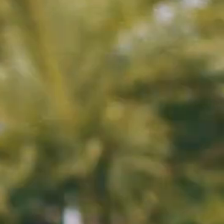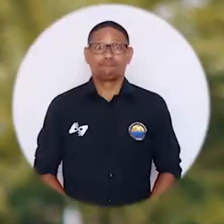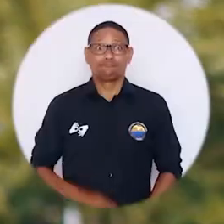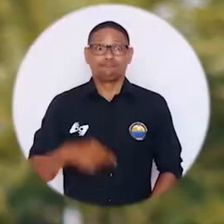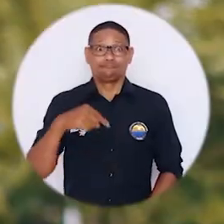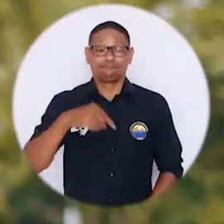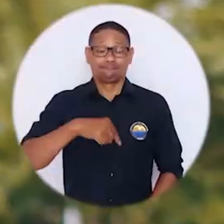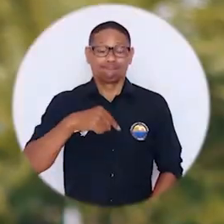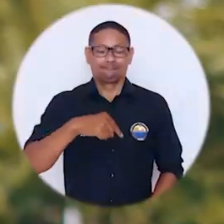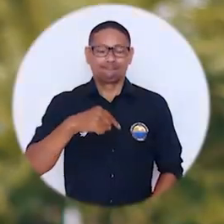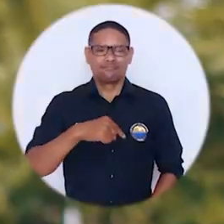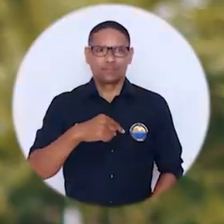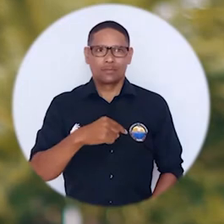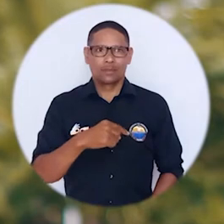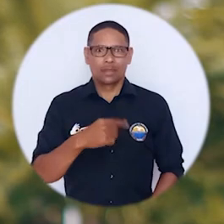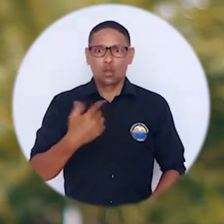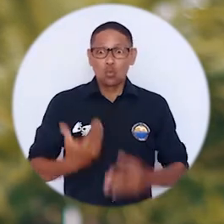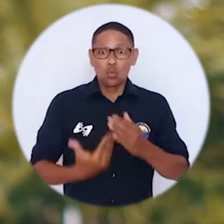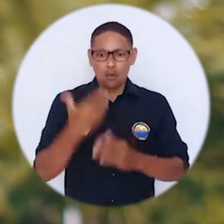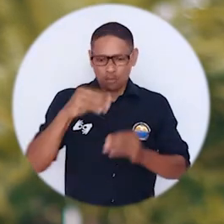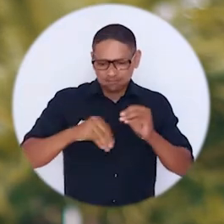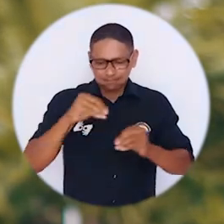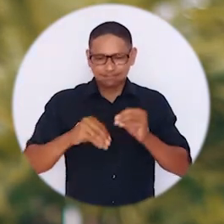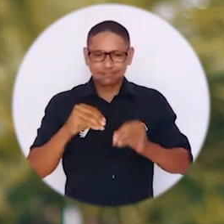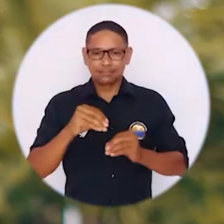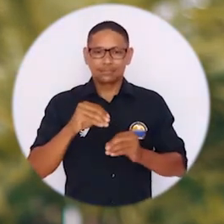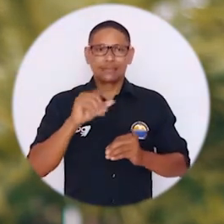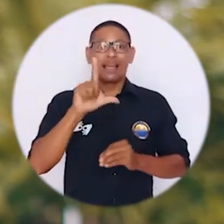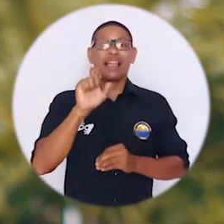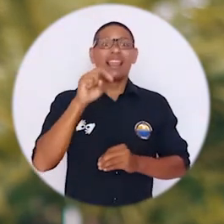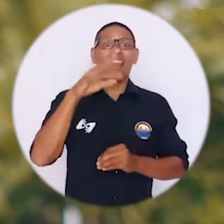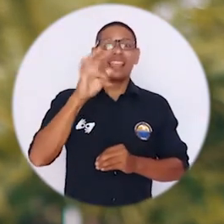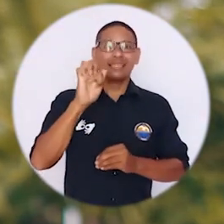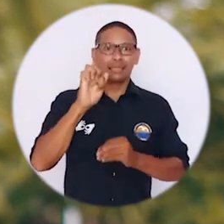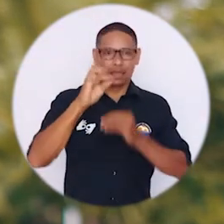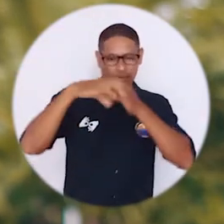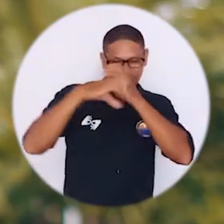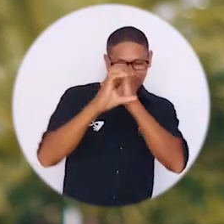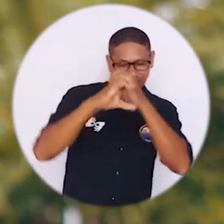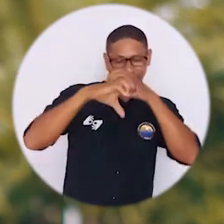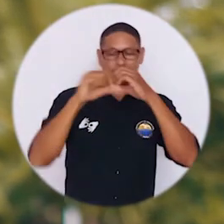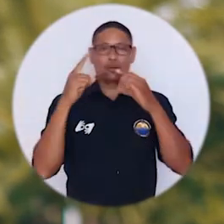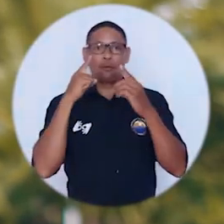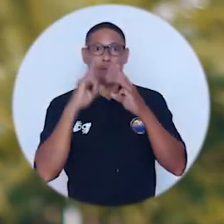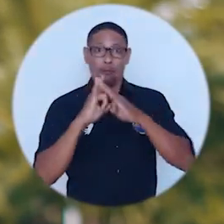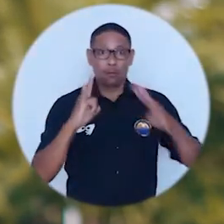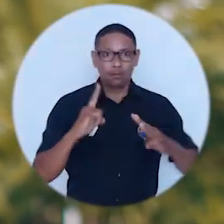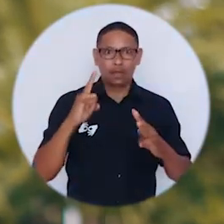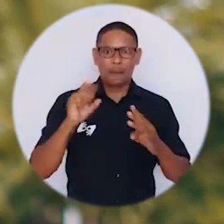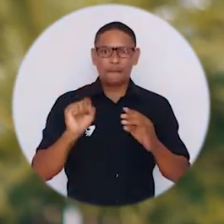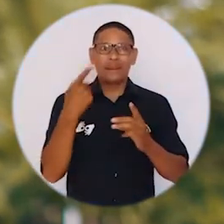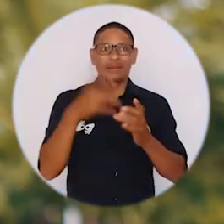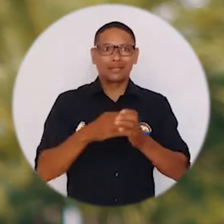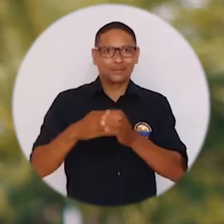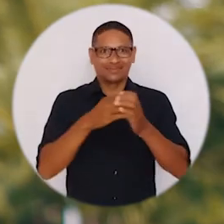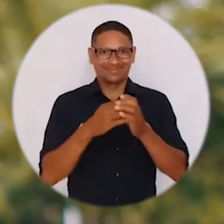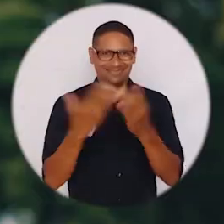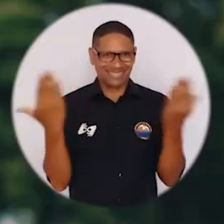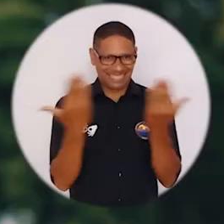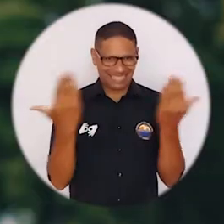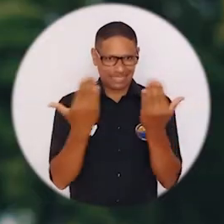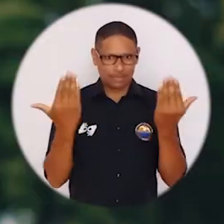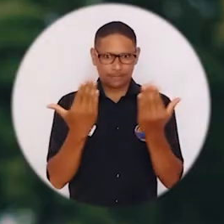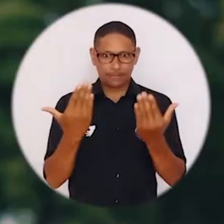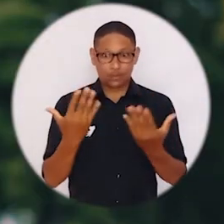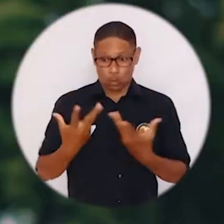En nuestra Casa de Estudios Superiores se creó Lente Unimagdalena, la primera asociación de estudiantes de cine y audiovisuales.